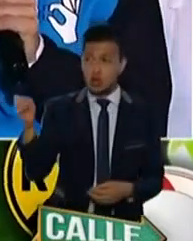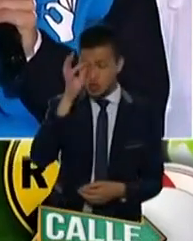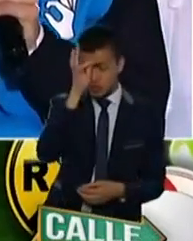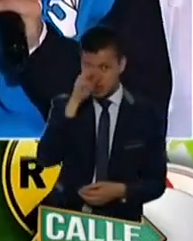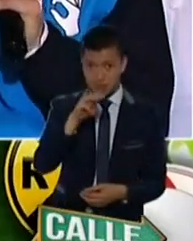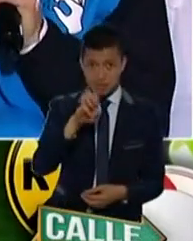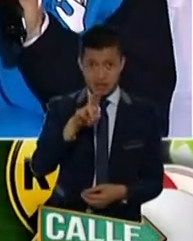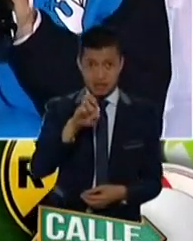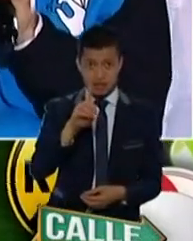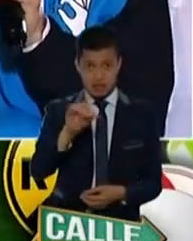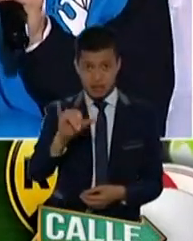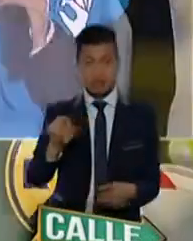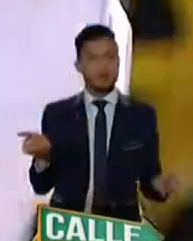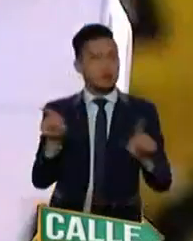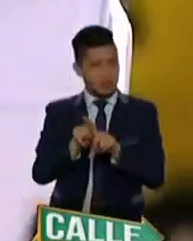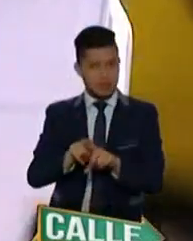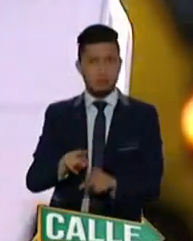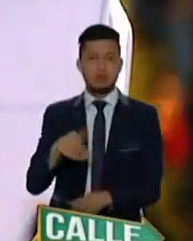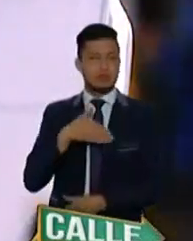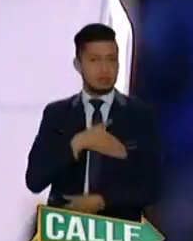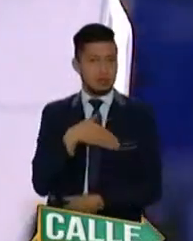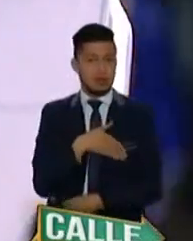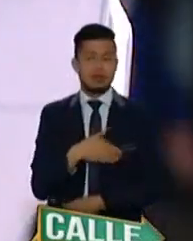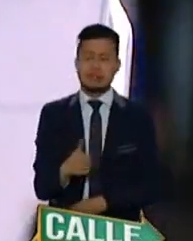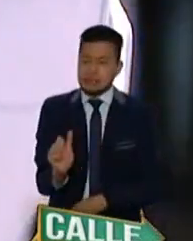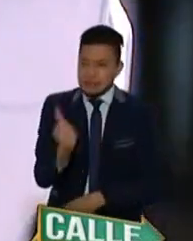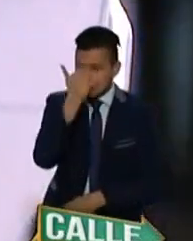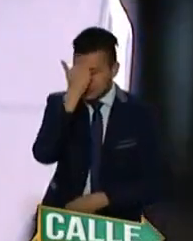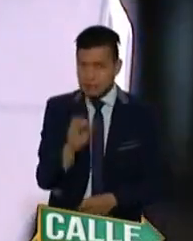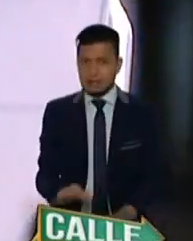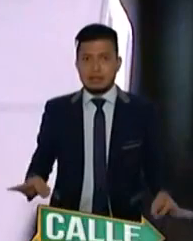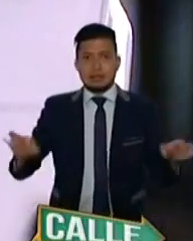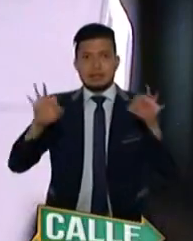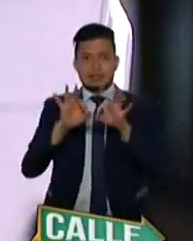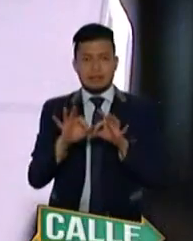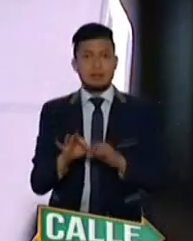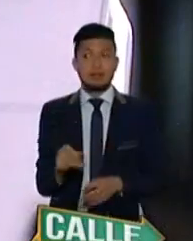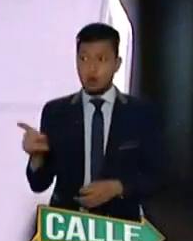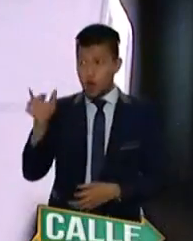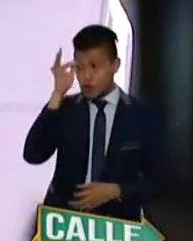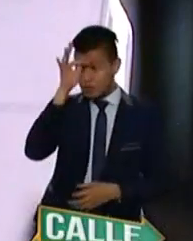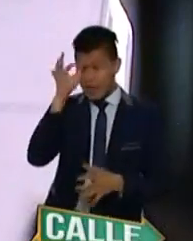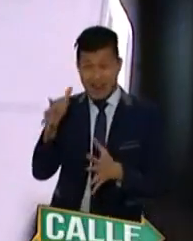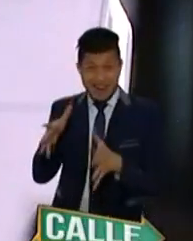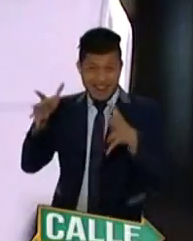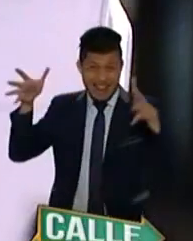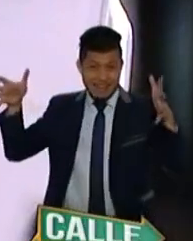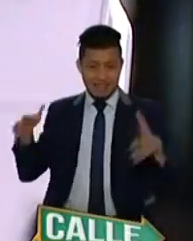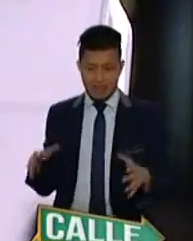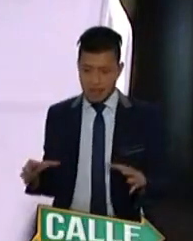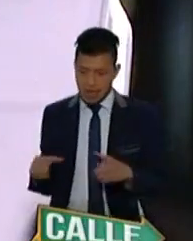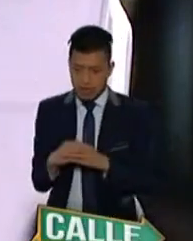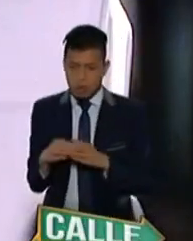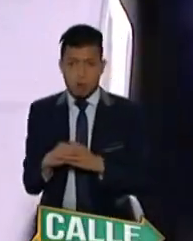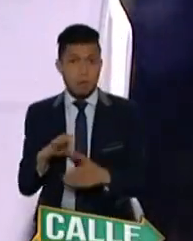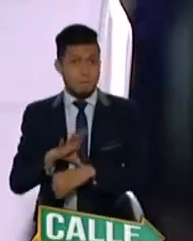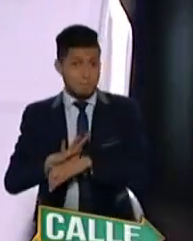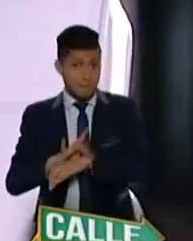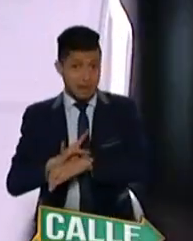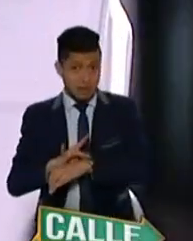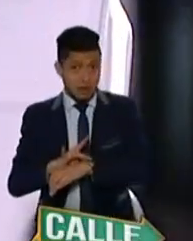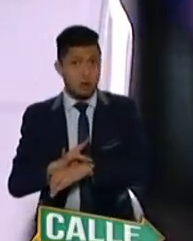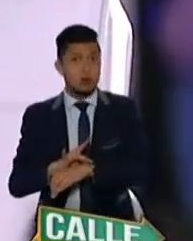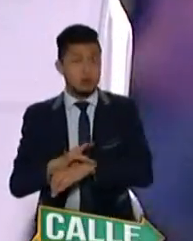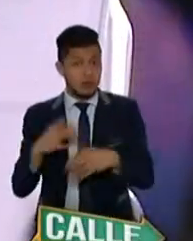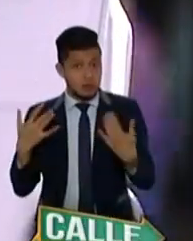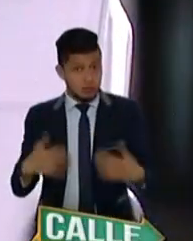Simón Bolívar, ha sido fundamental en esta pandemia porque como son hospitales tan grandes, tienen un equipo médico muy amplio y